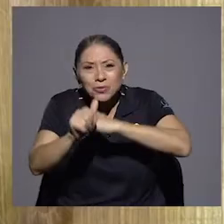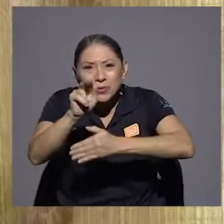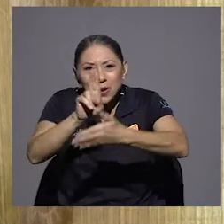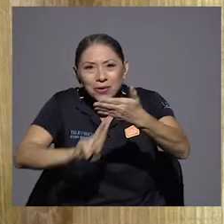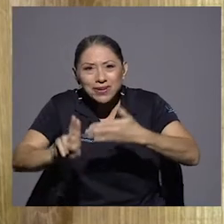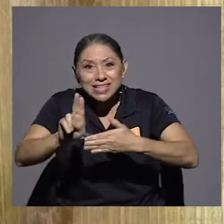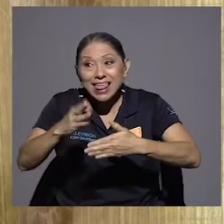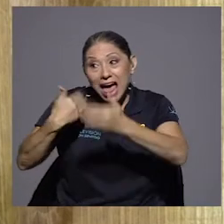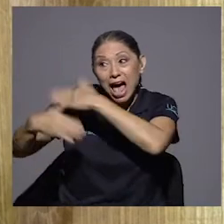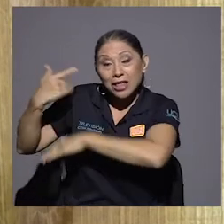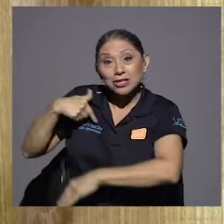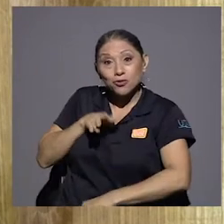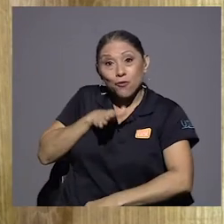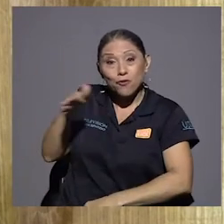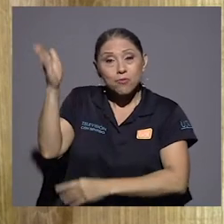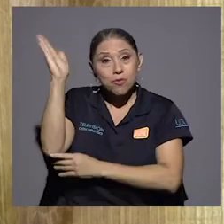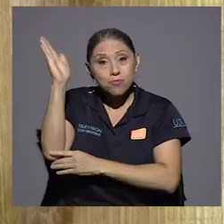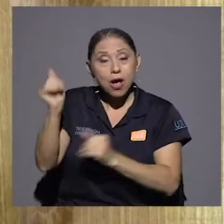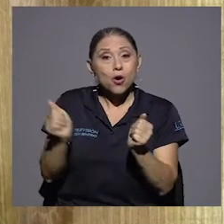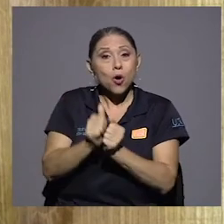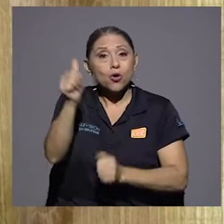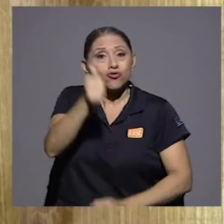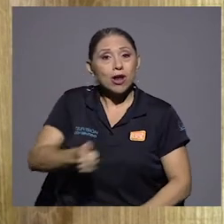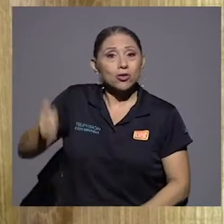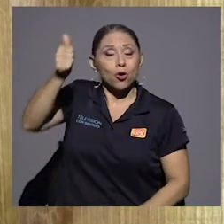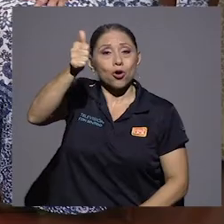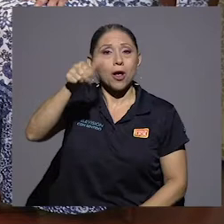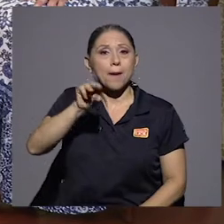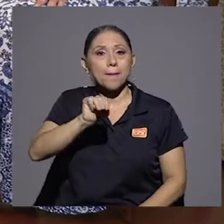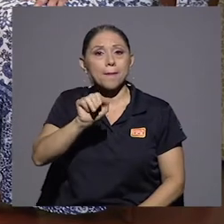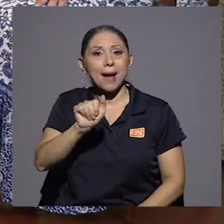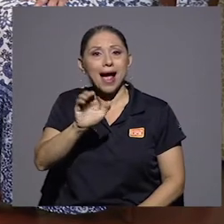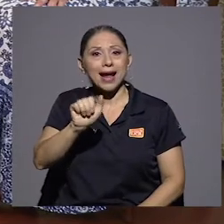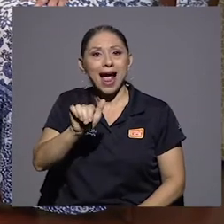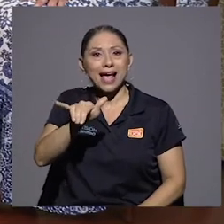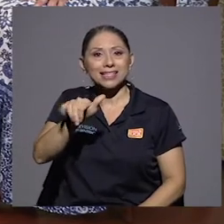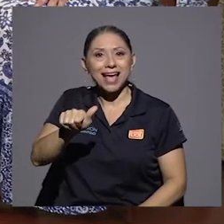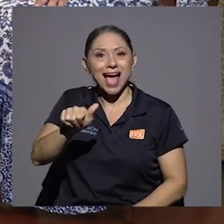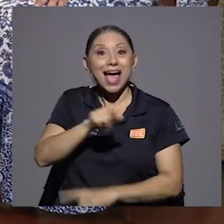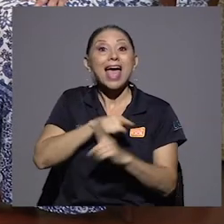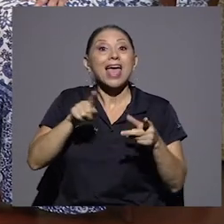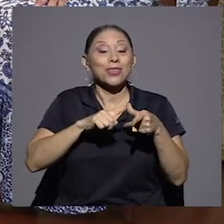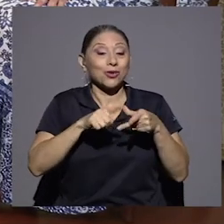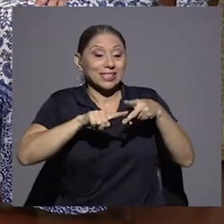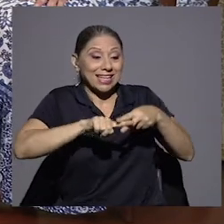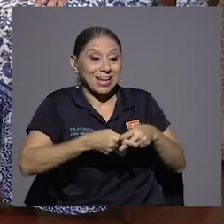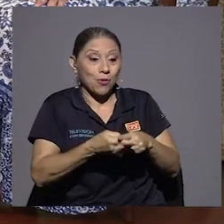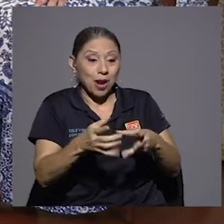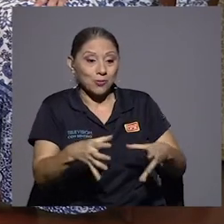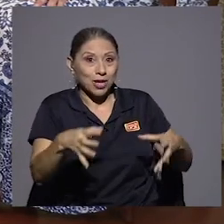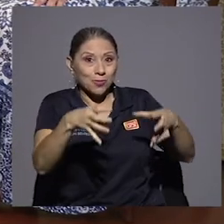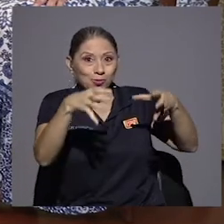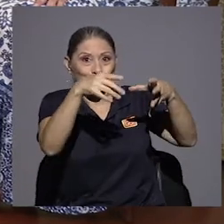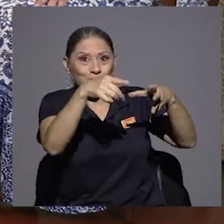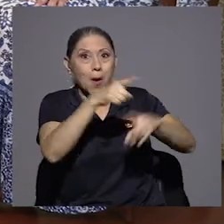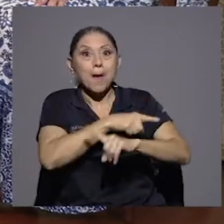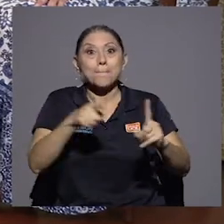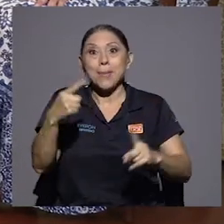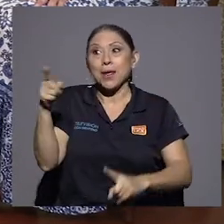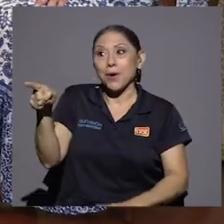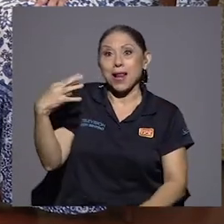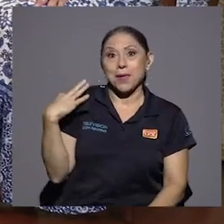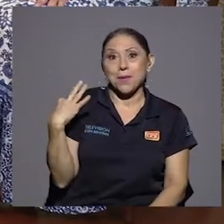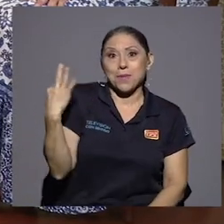Macaya. Y entonces inauguramos el busto, pero era yo. Él me invitó a mí, como yo era alumna en ese momento en la